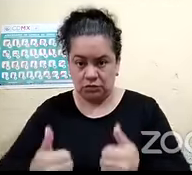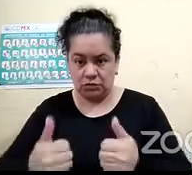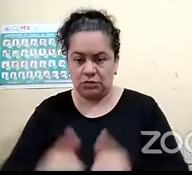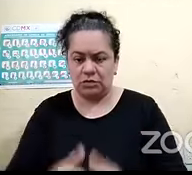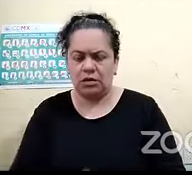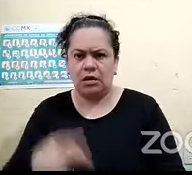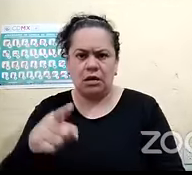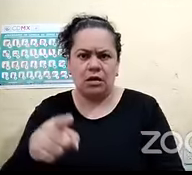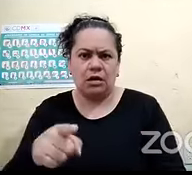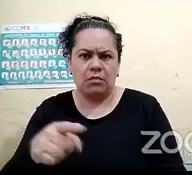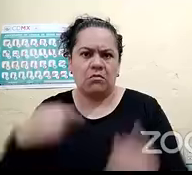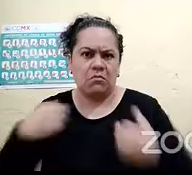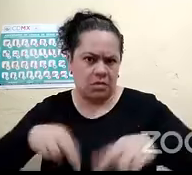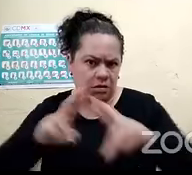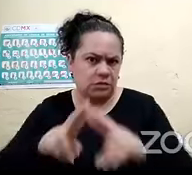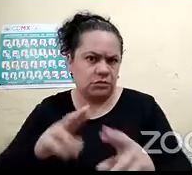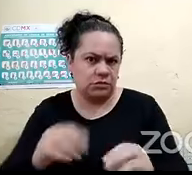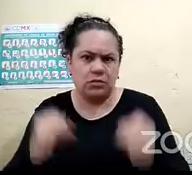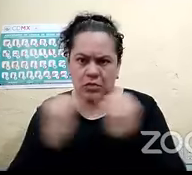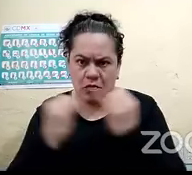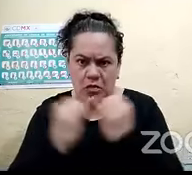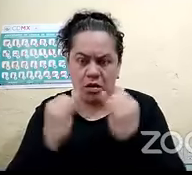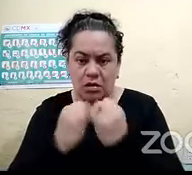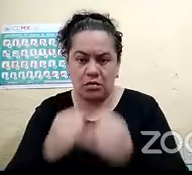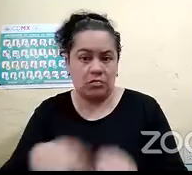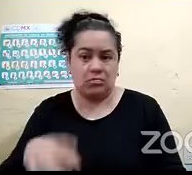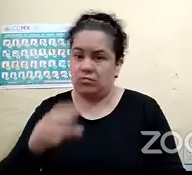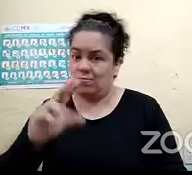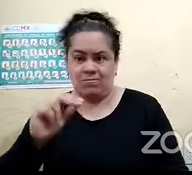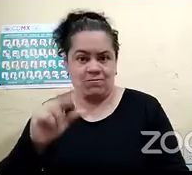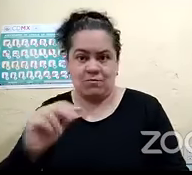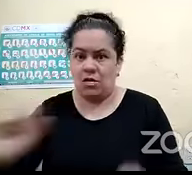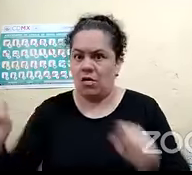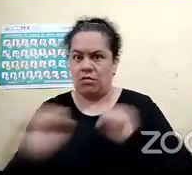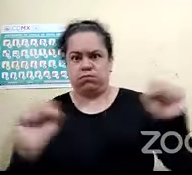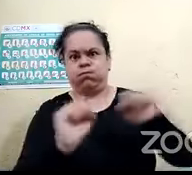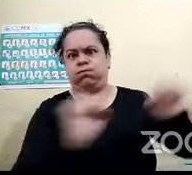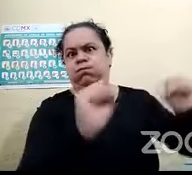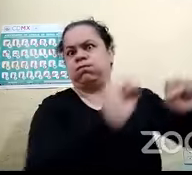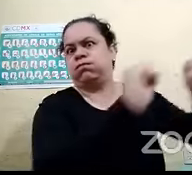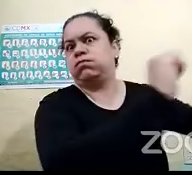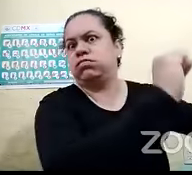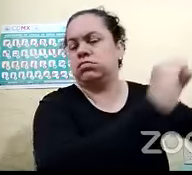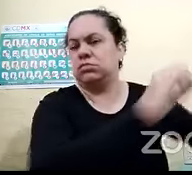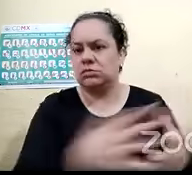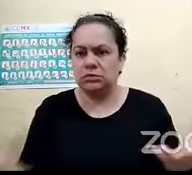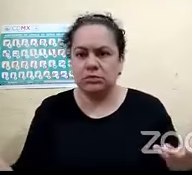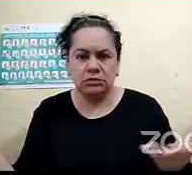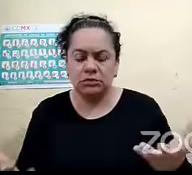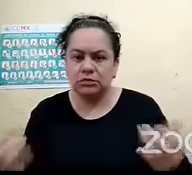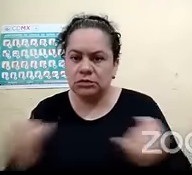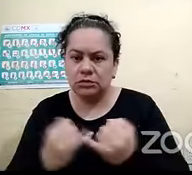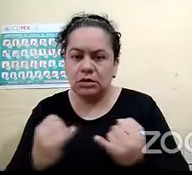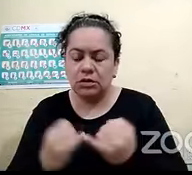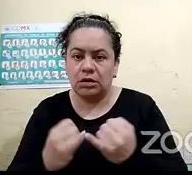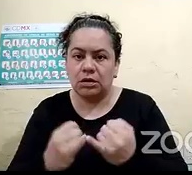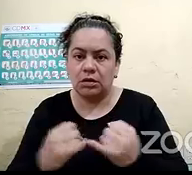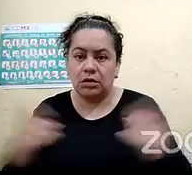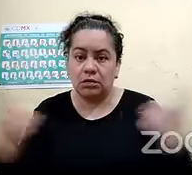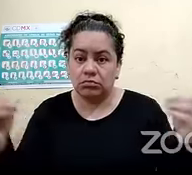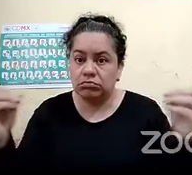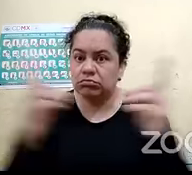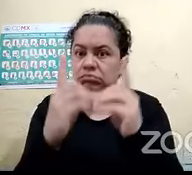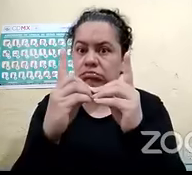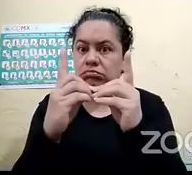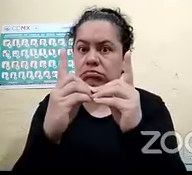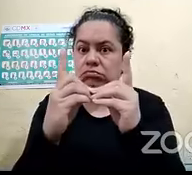quedar ¿no? pues ahí nos dejó y salió corriendo y por supuesto que yo también me fui atrás y nos encontramos en el jardincito donde era seguridad